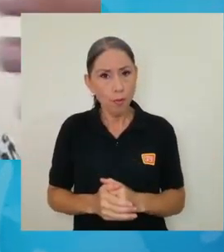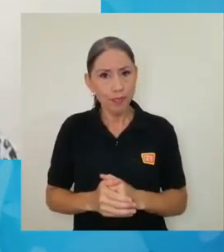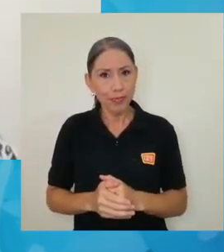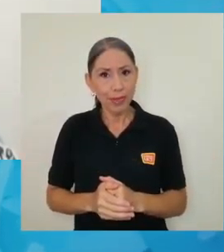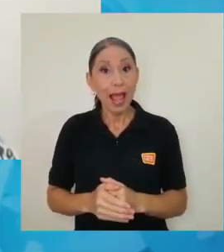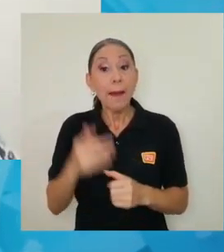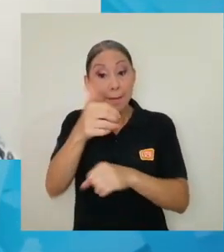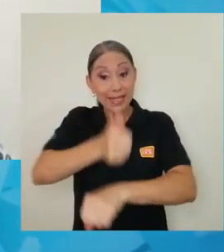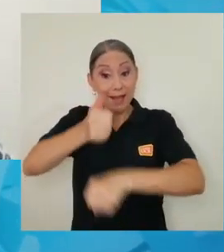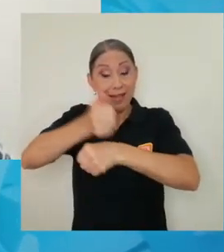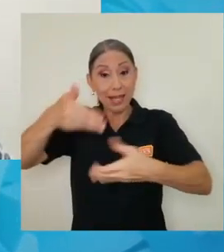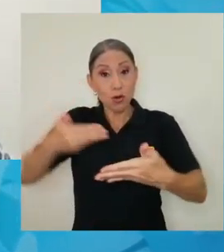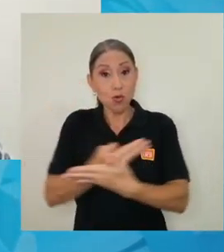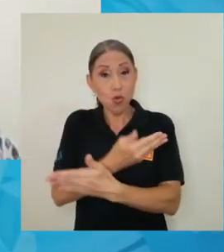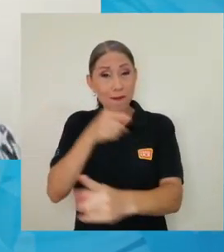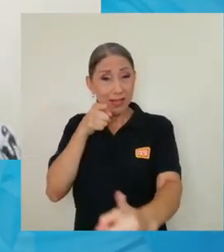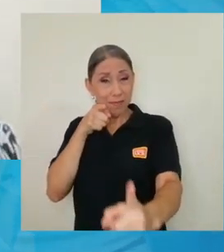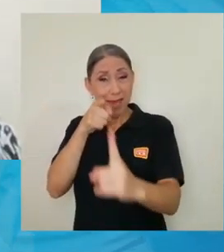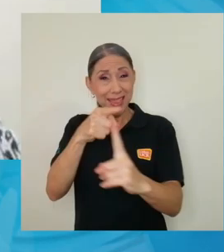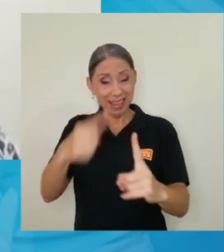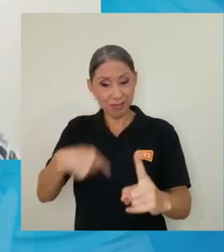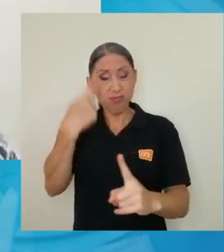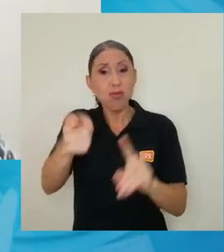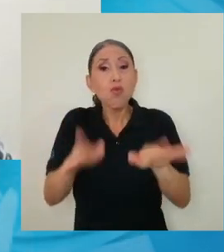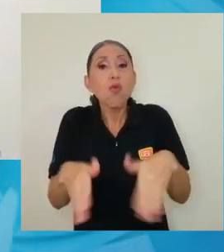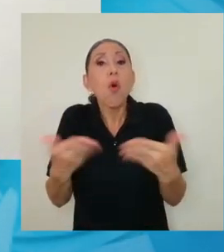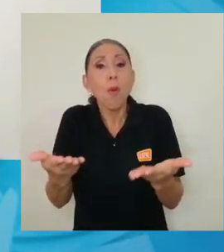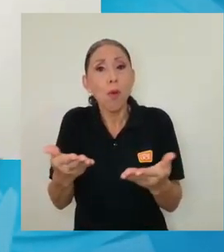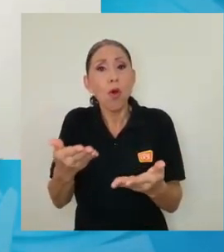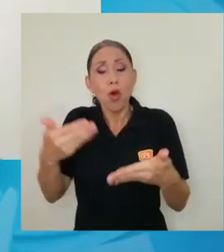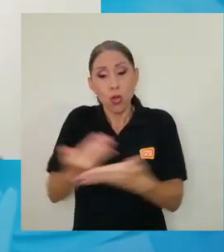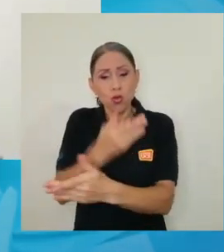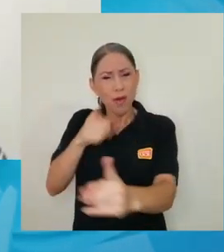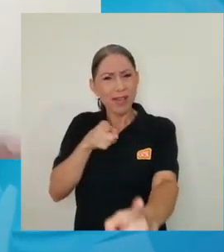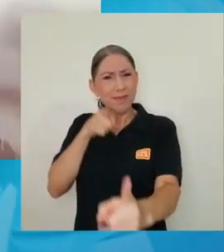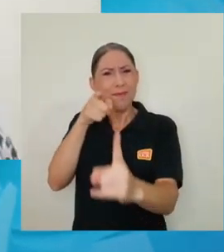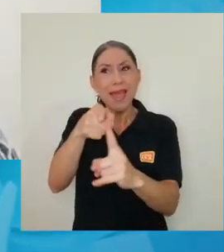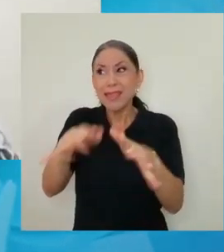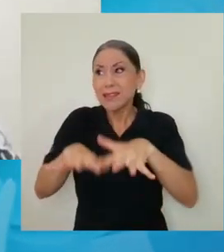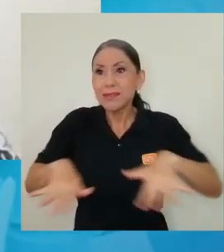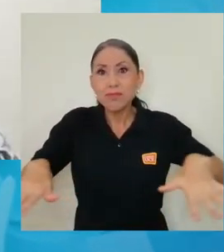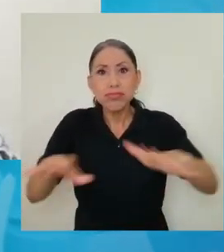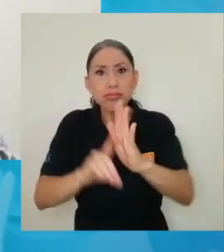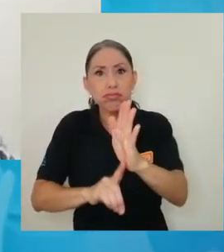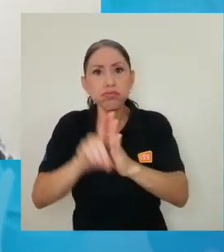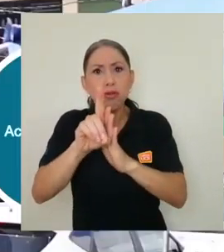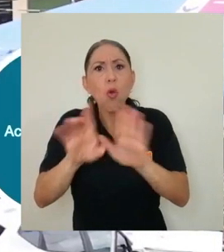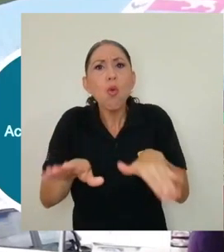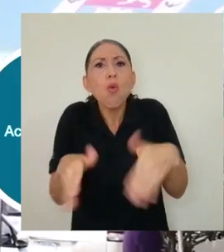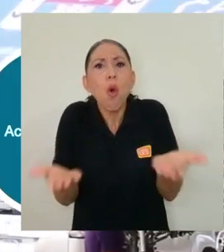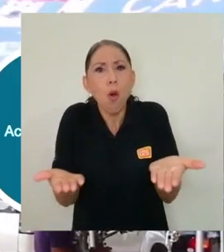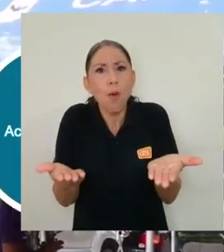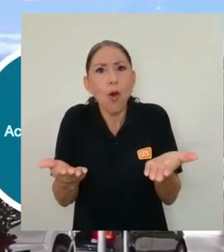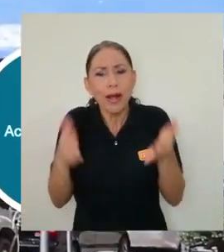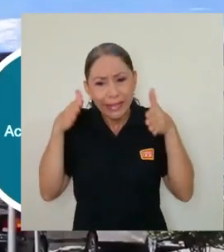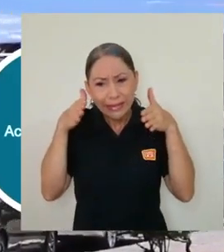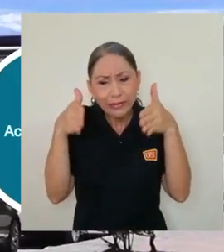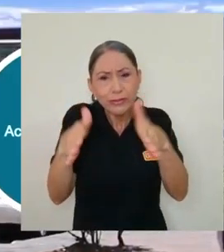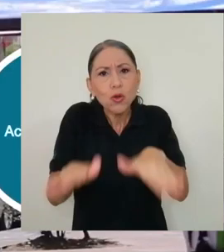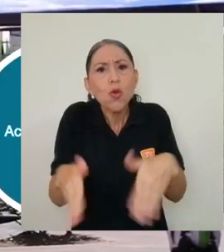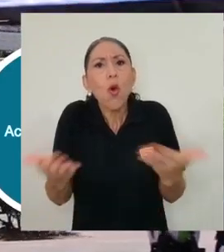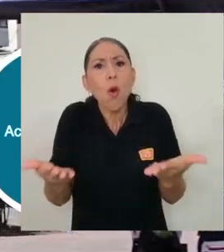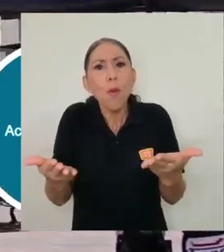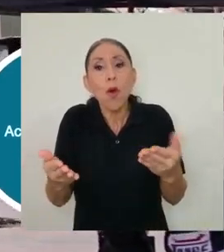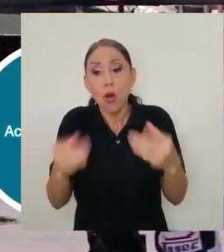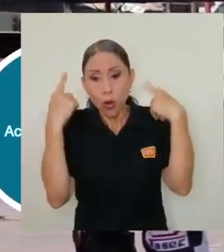definir las nuevas metas de la municipalidad, las nuevas metas de desarrollo del territorio y cómo podemos abordarlas. Es decir, metodológicamente,